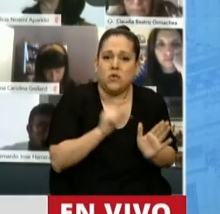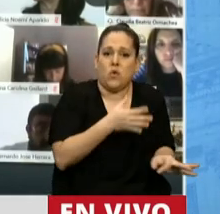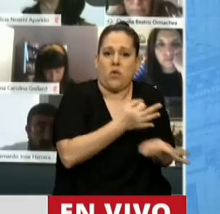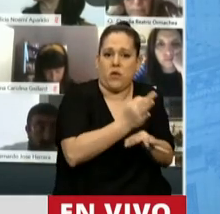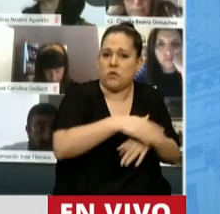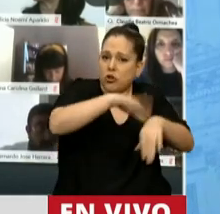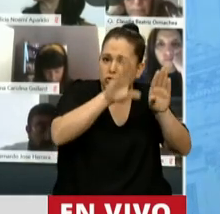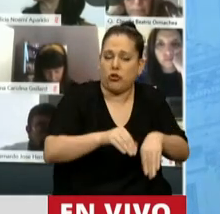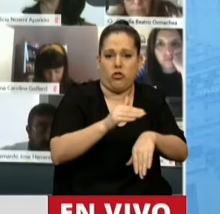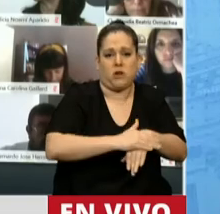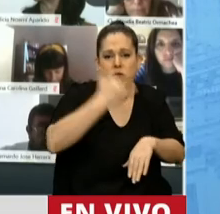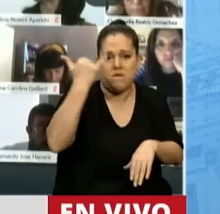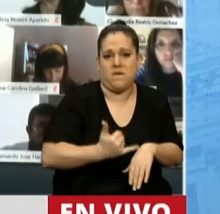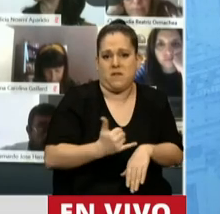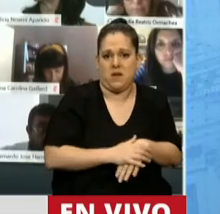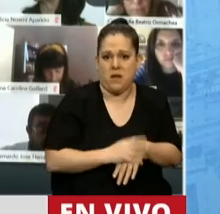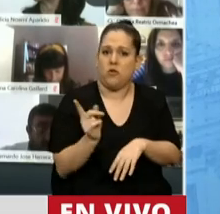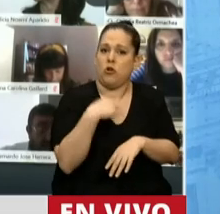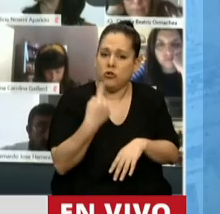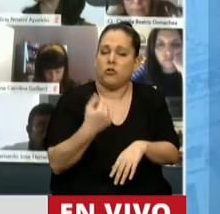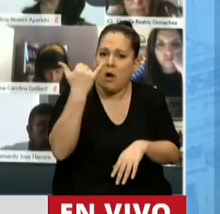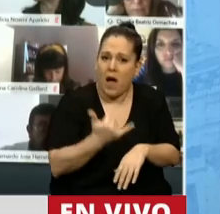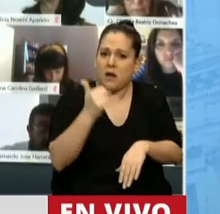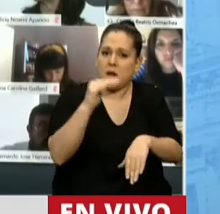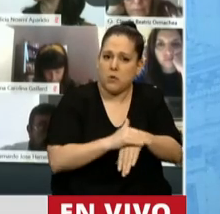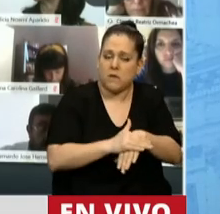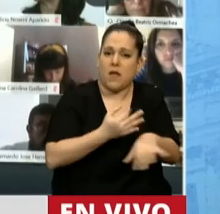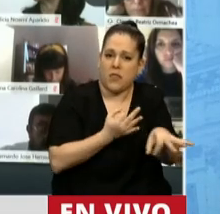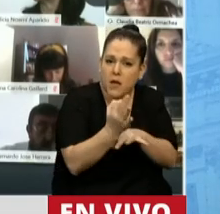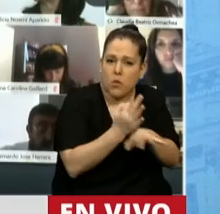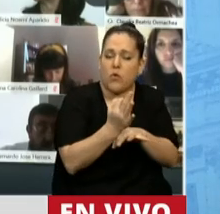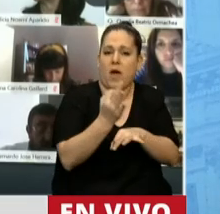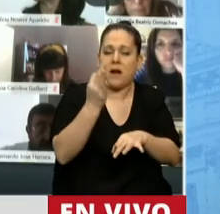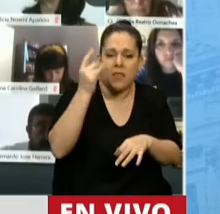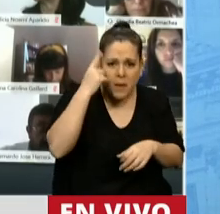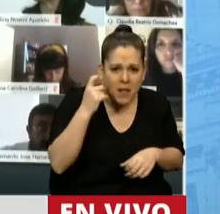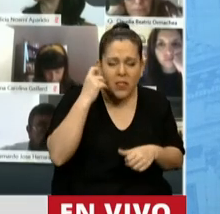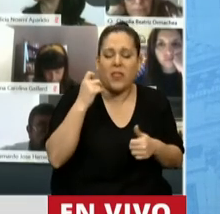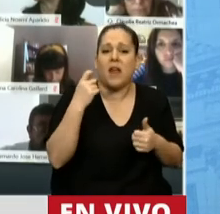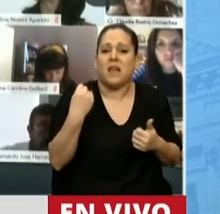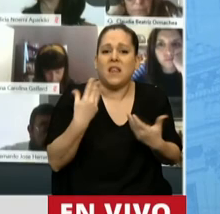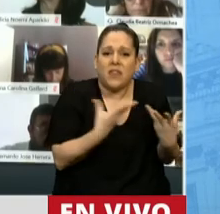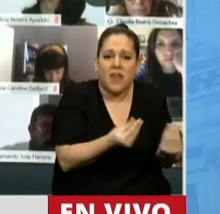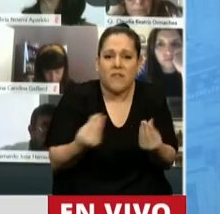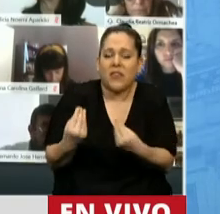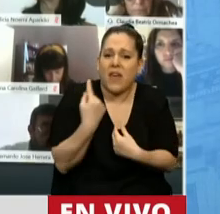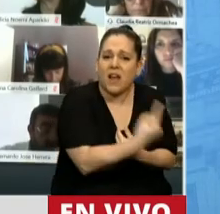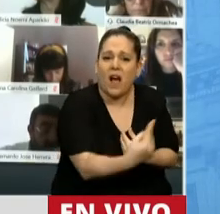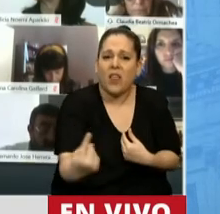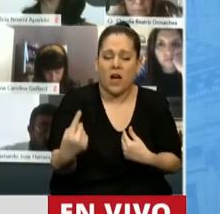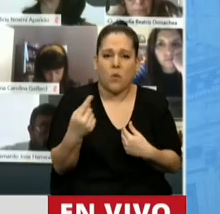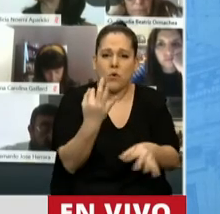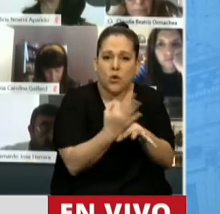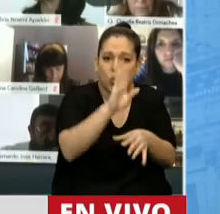Porque tenemos la obligación de cuidar y aprender la vida de cada integrante, defender la vida de cada integrante de las